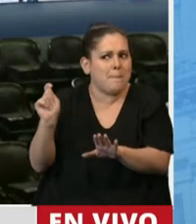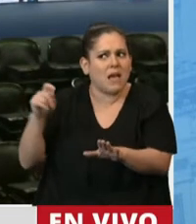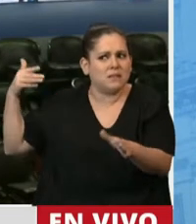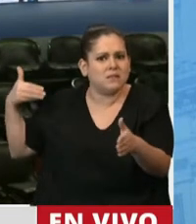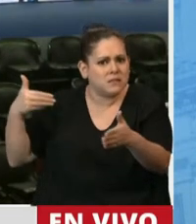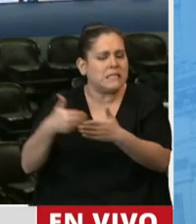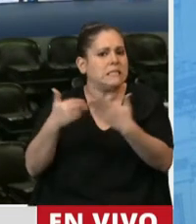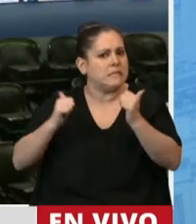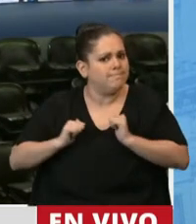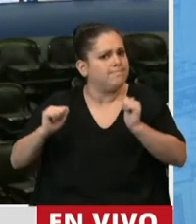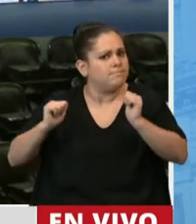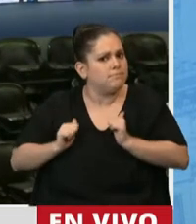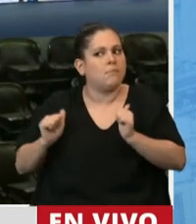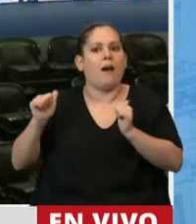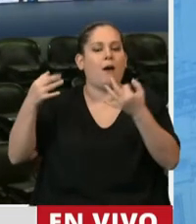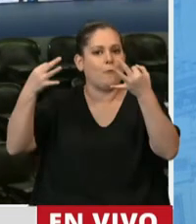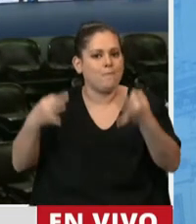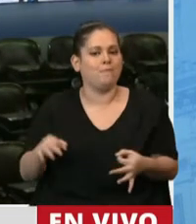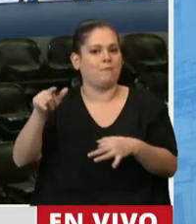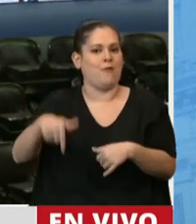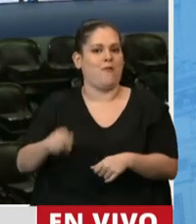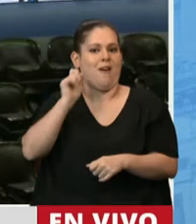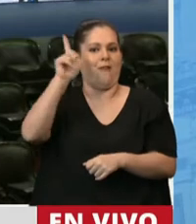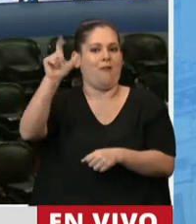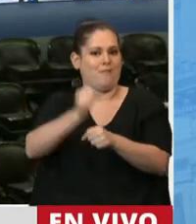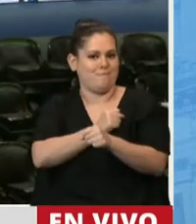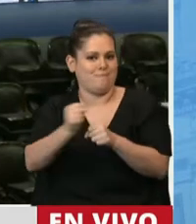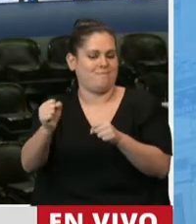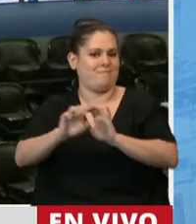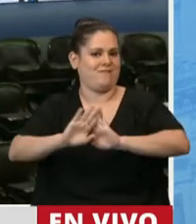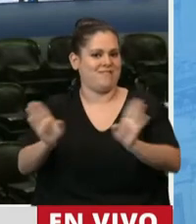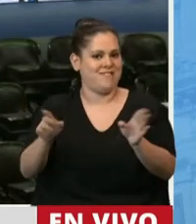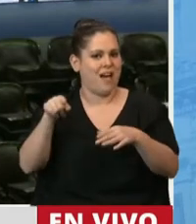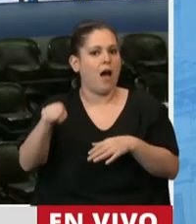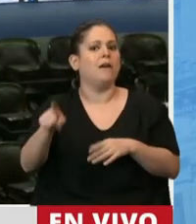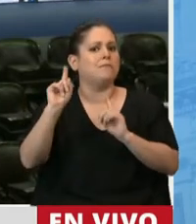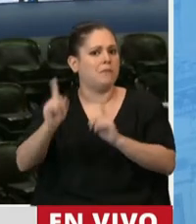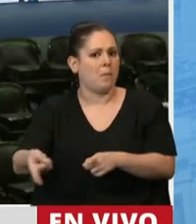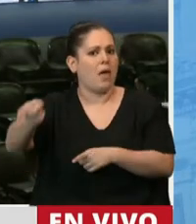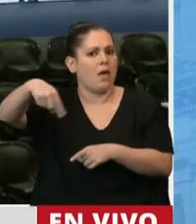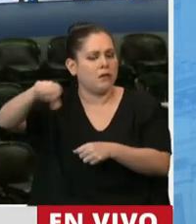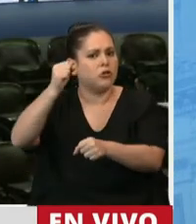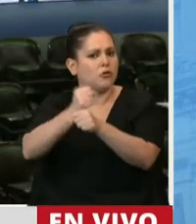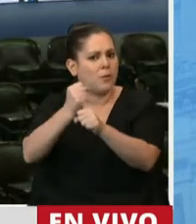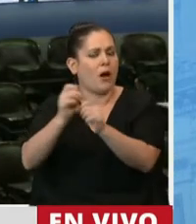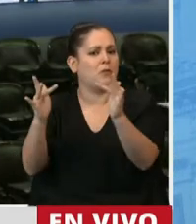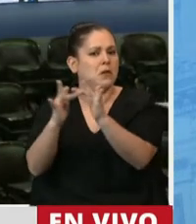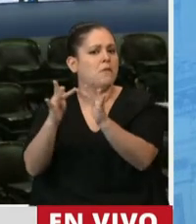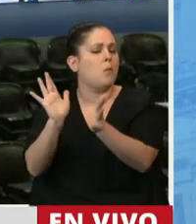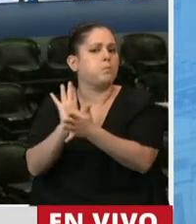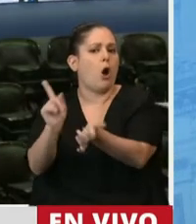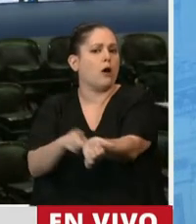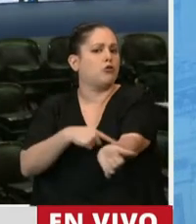que en este momento nos vendrían bien porque continuaron trabajando, el teletrabajo para ellos es algo común, pero es un